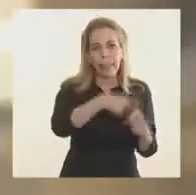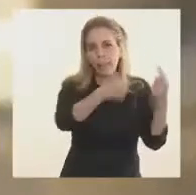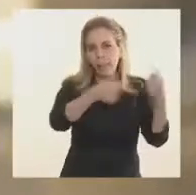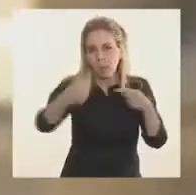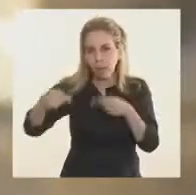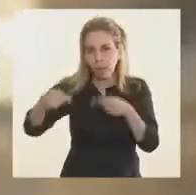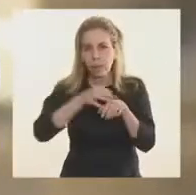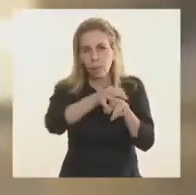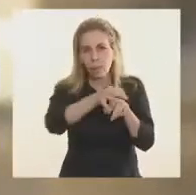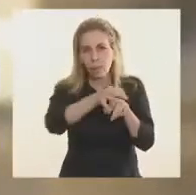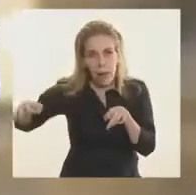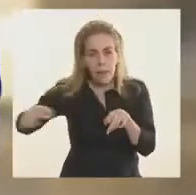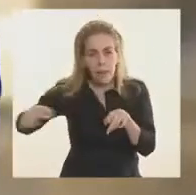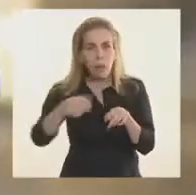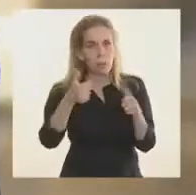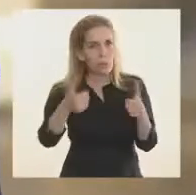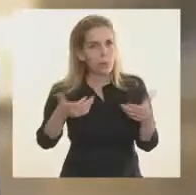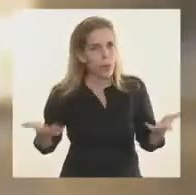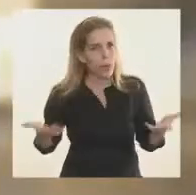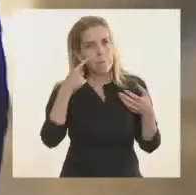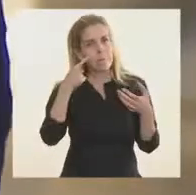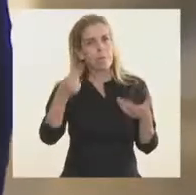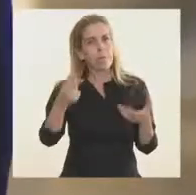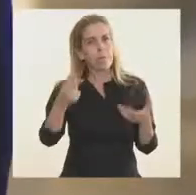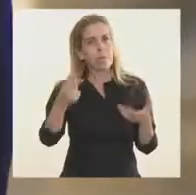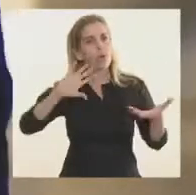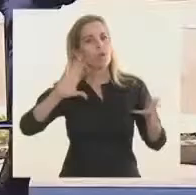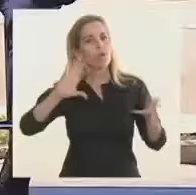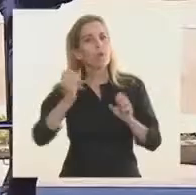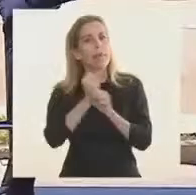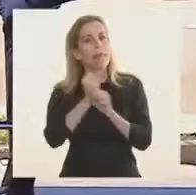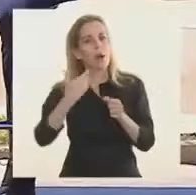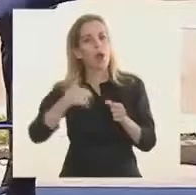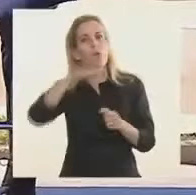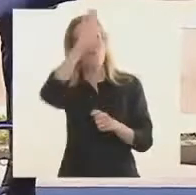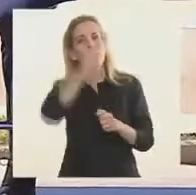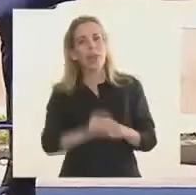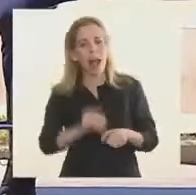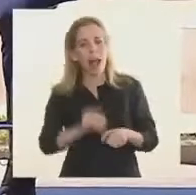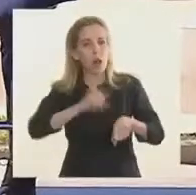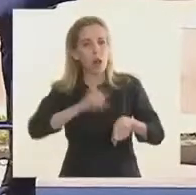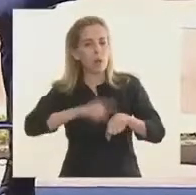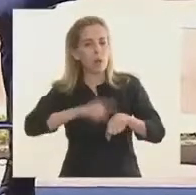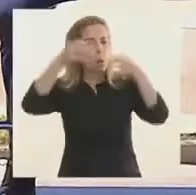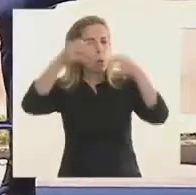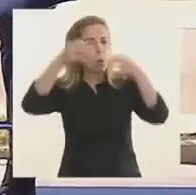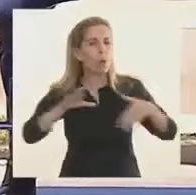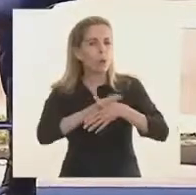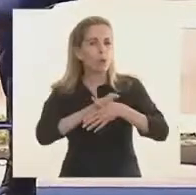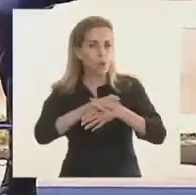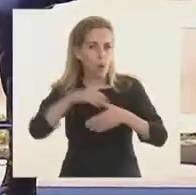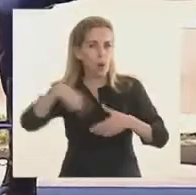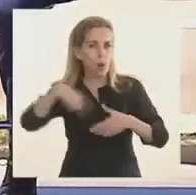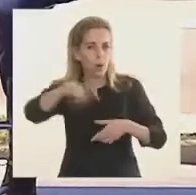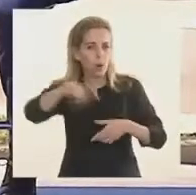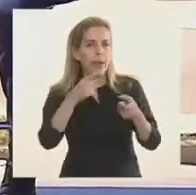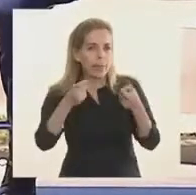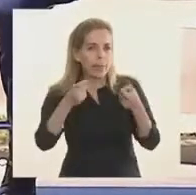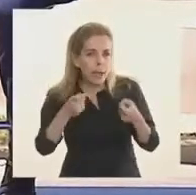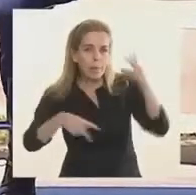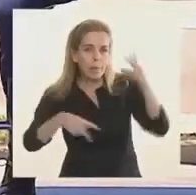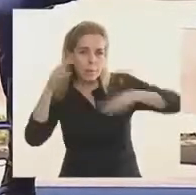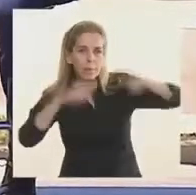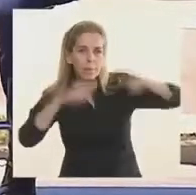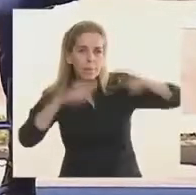localidades, que le pone una mirada federal en un momento especial a lo que necesitamos, aumentar el rastreo,